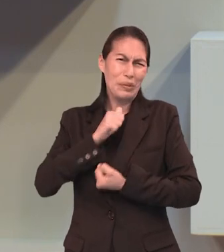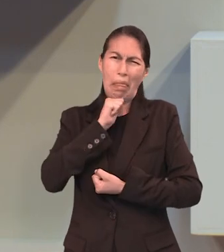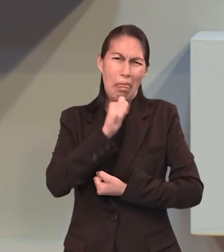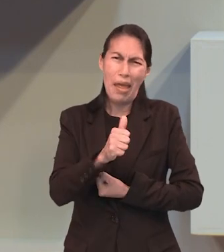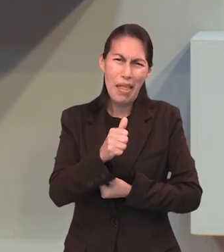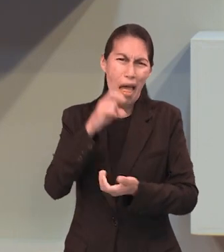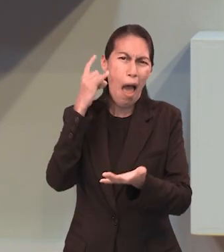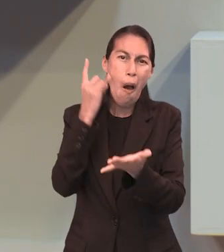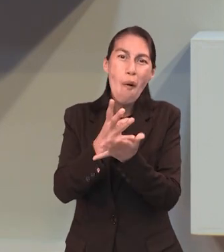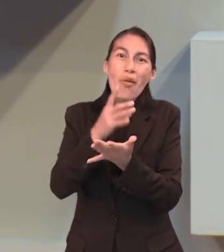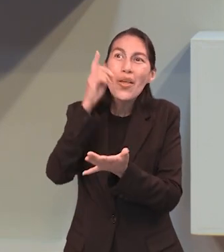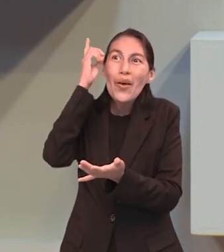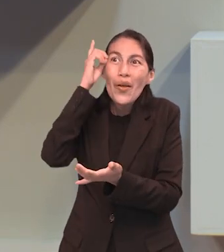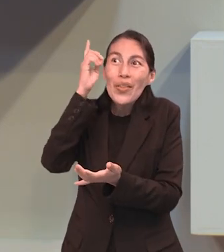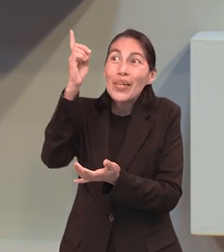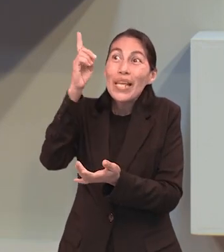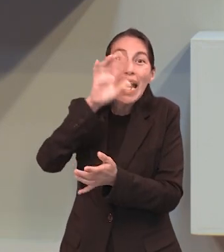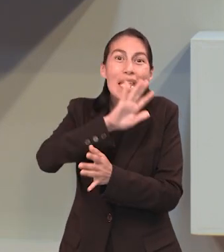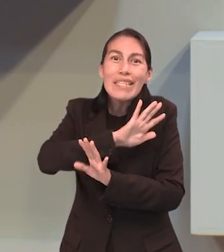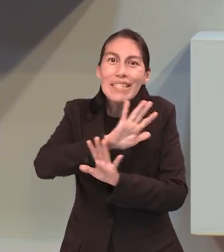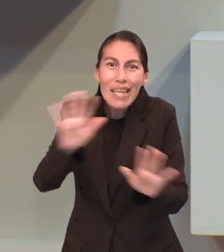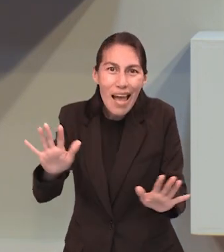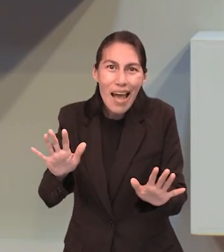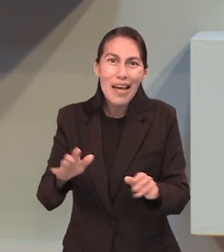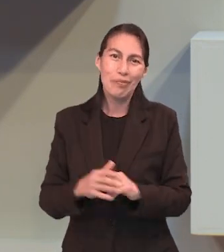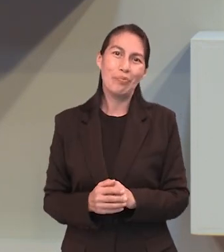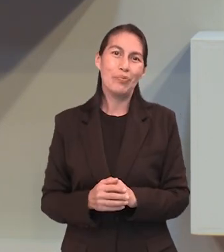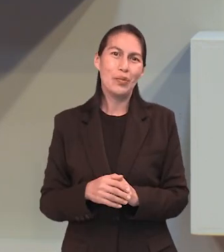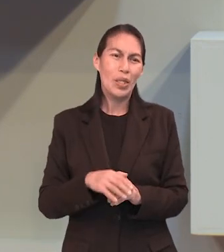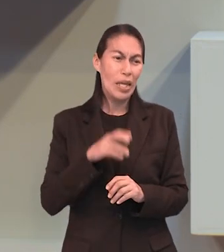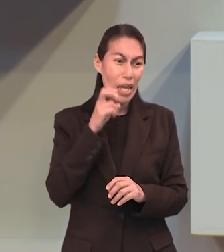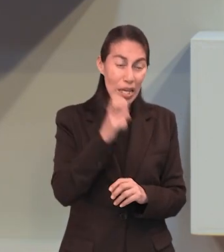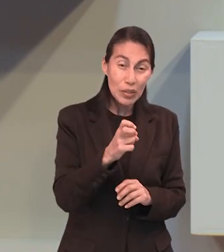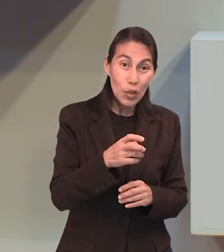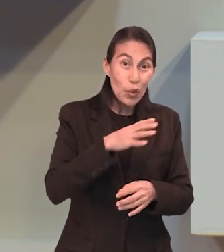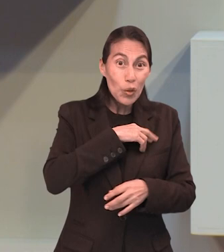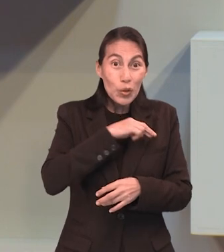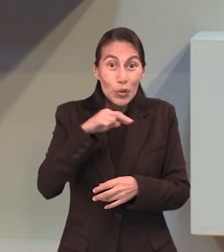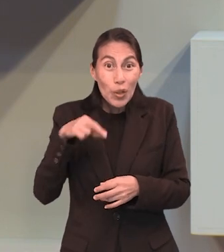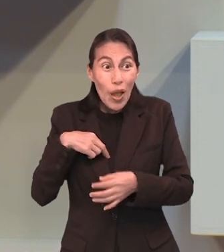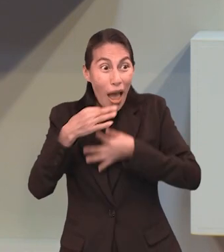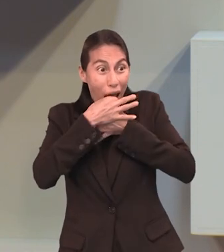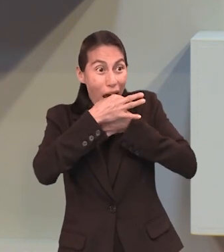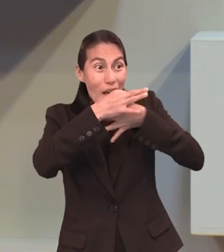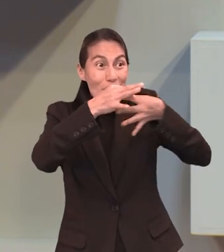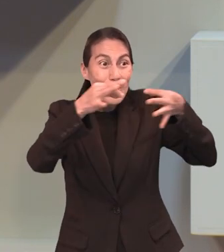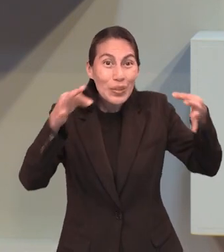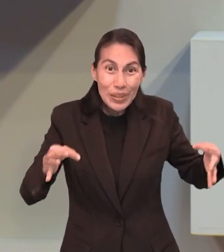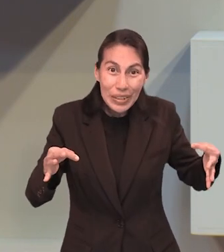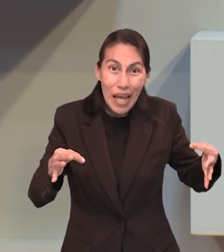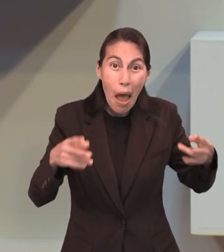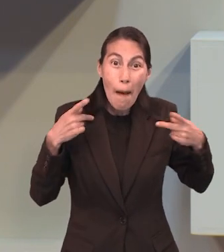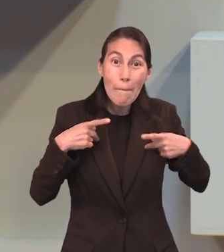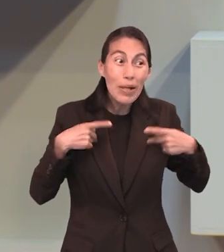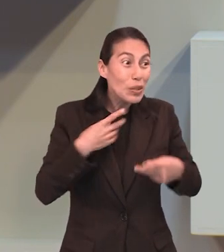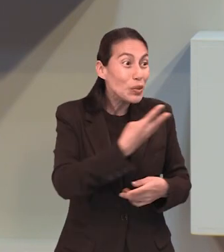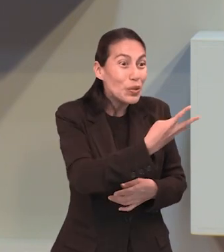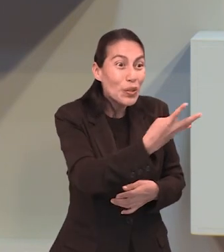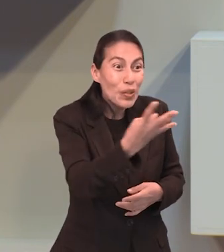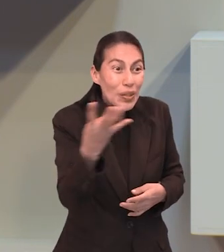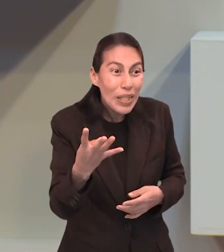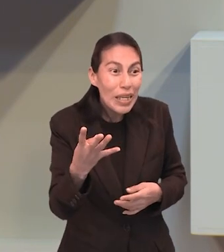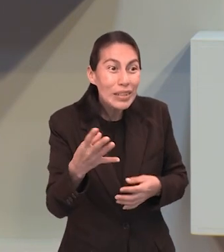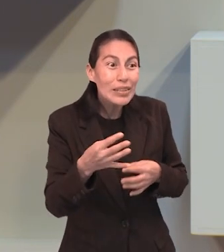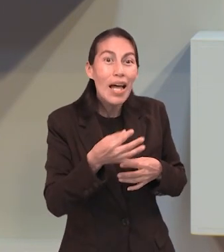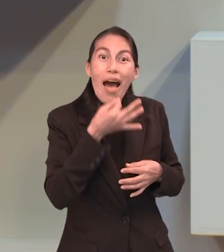compartir esta gran verdad. Debemos multiplicar ese sacrificio. Debemos de presentar esta